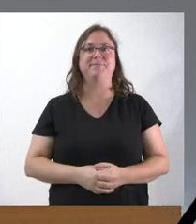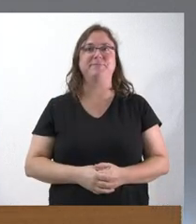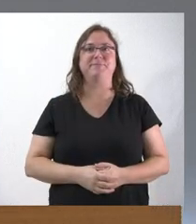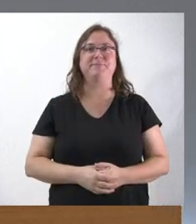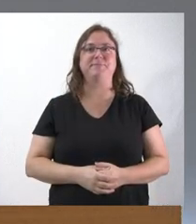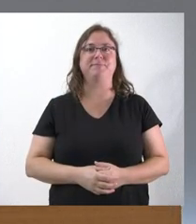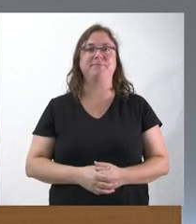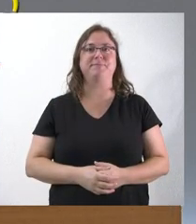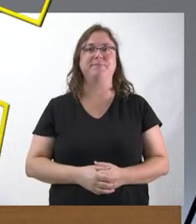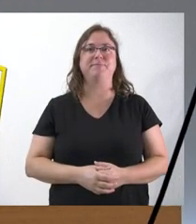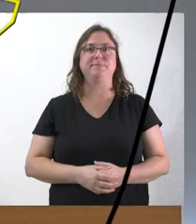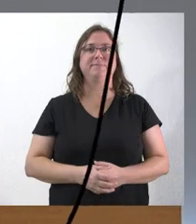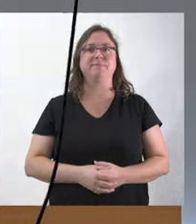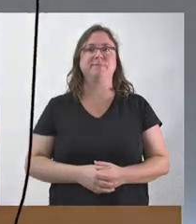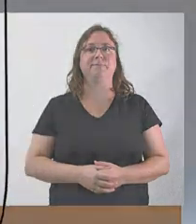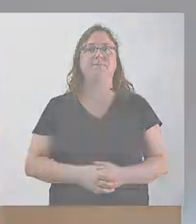SEÑOR Muchas gracias.